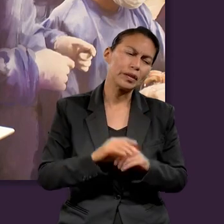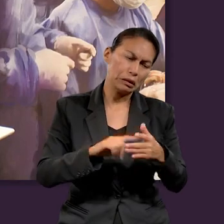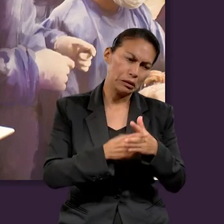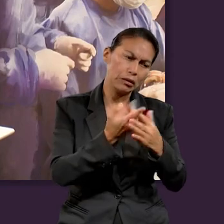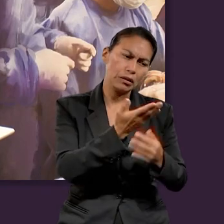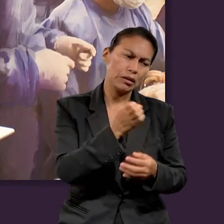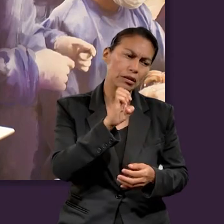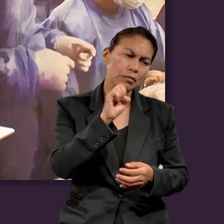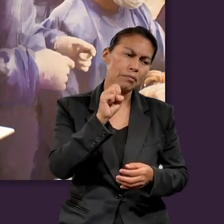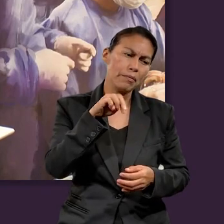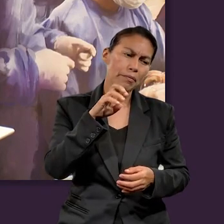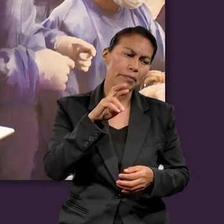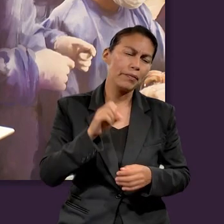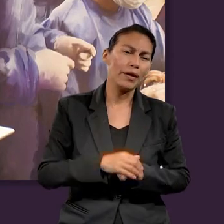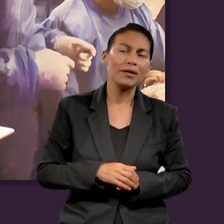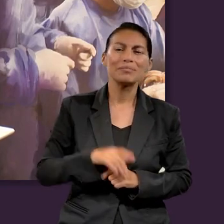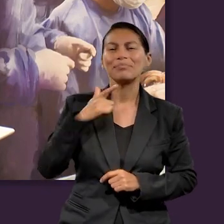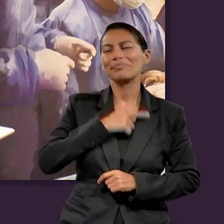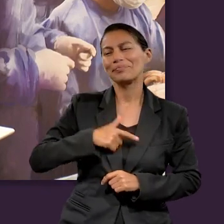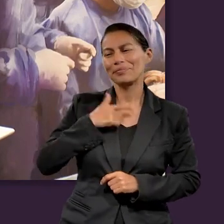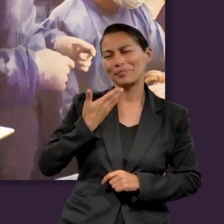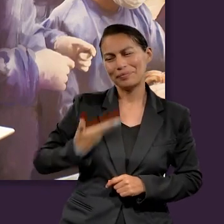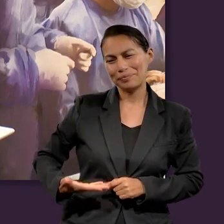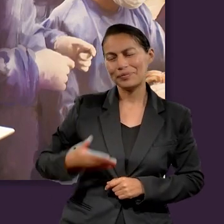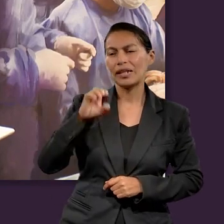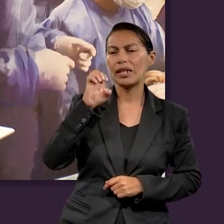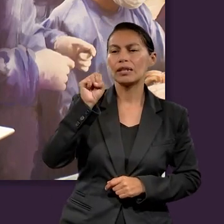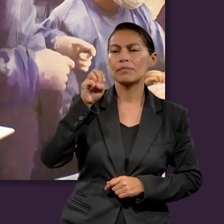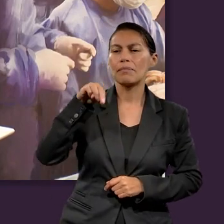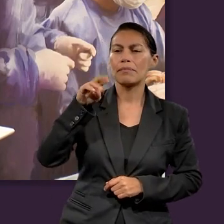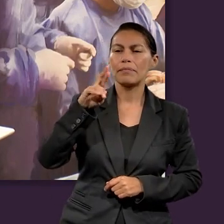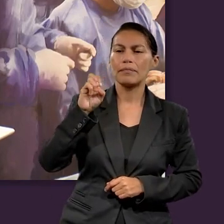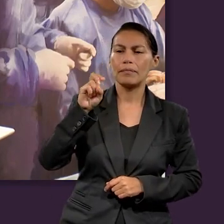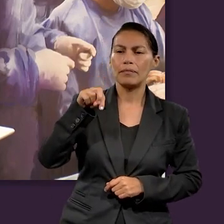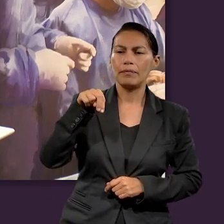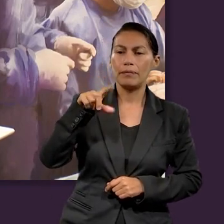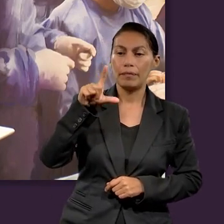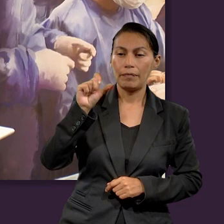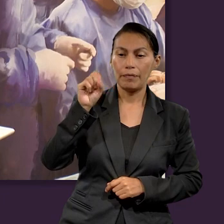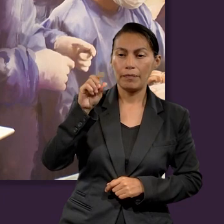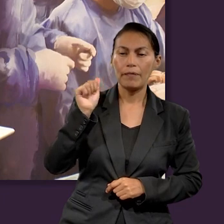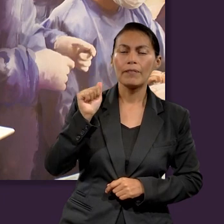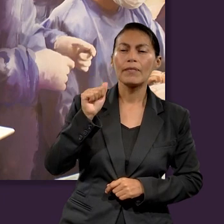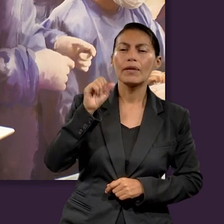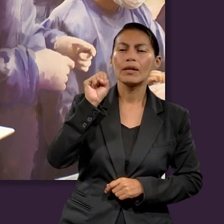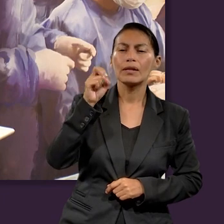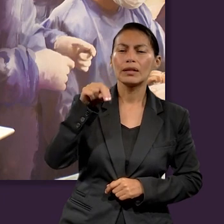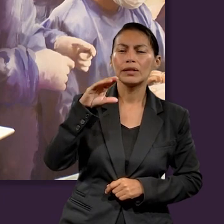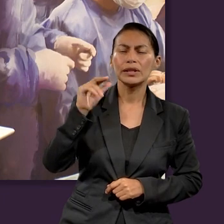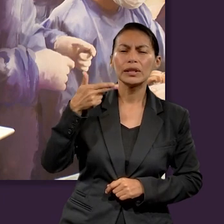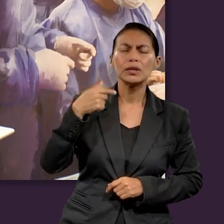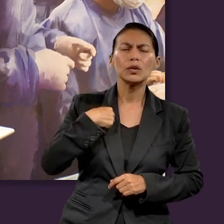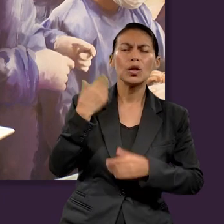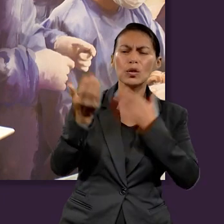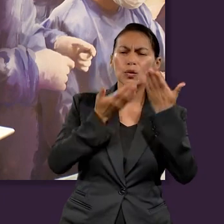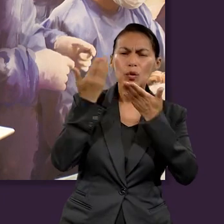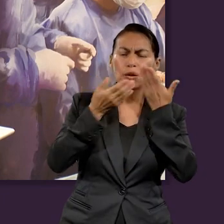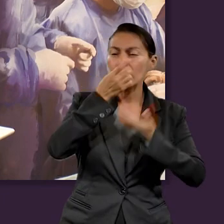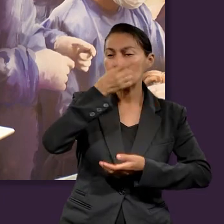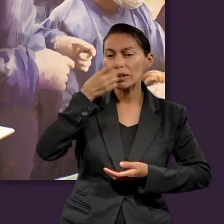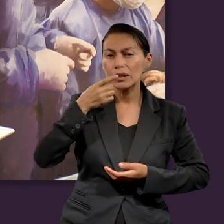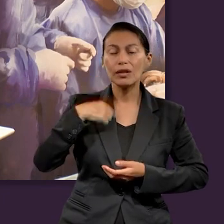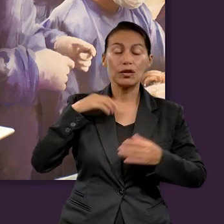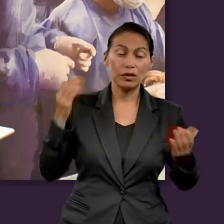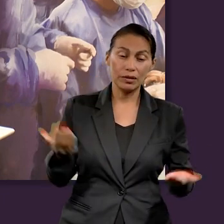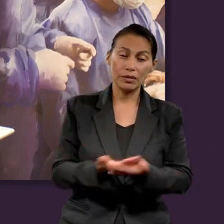que empieces, Esmeralda. Preséntate, por favor. Bueno, un gusto. Mi nombre es Esmeralda Sánchez. Soy estudiante de la carrera de